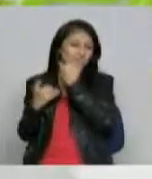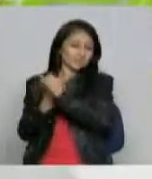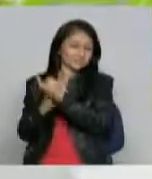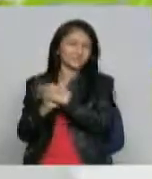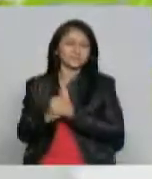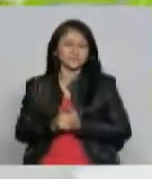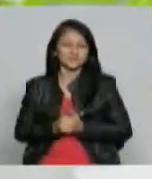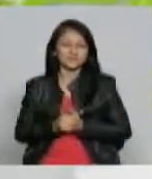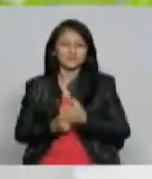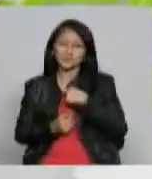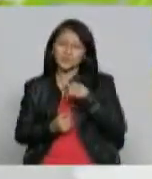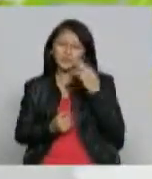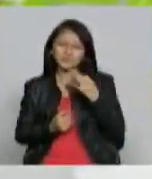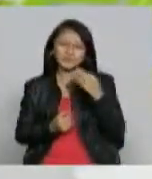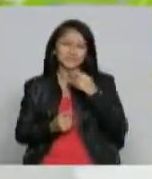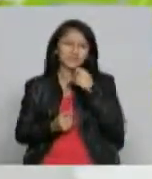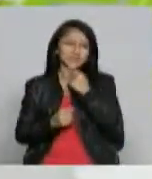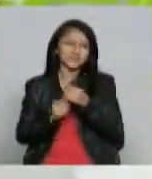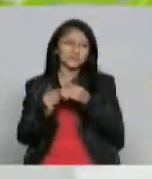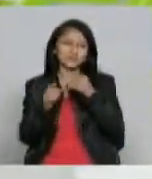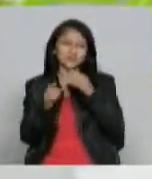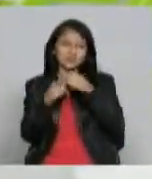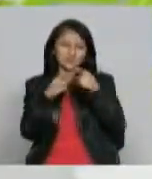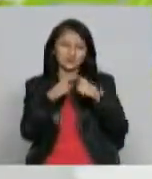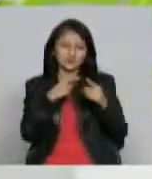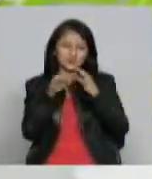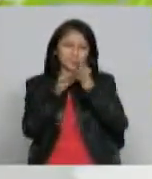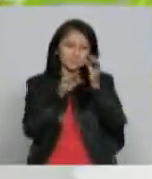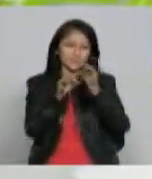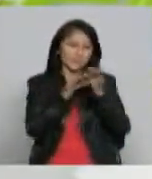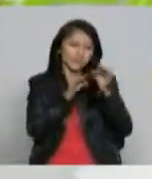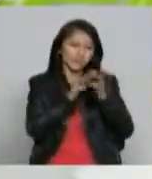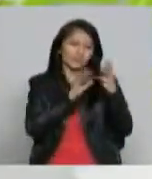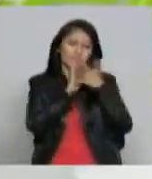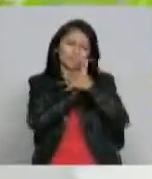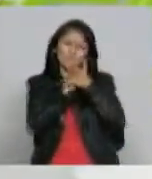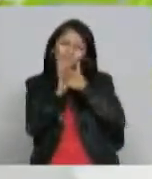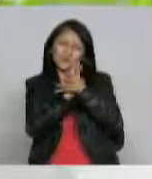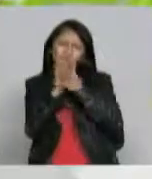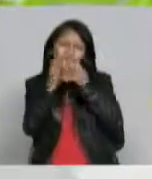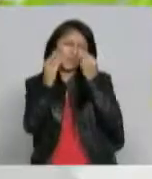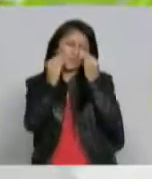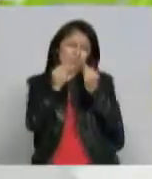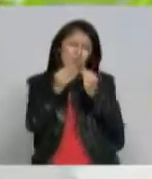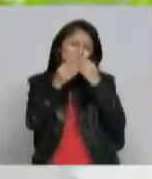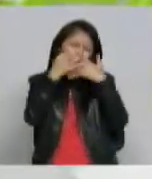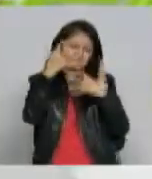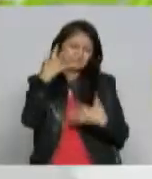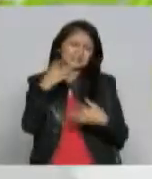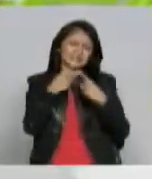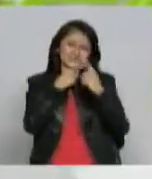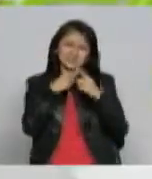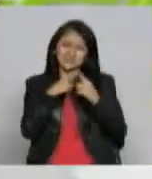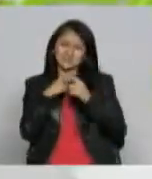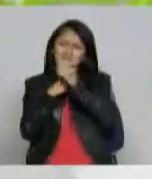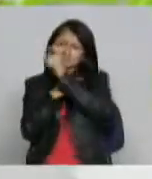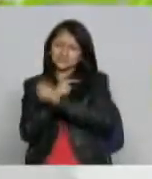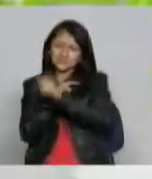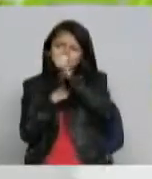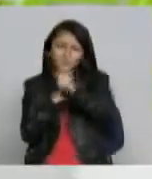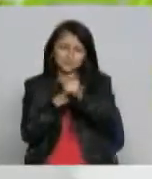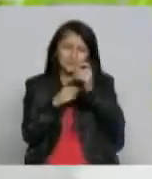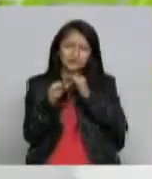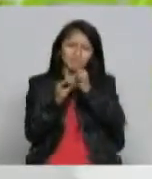yo siempre he dicho los municipios tienen tantas cosas que contar hay personajes tan valiosos dentro de los propios municipios